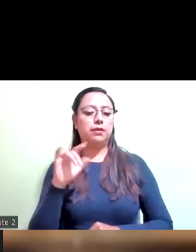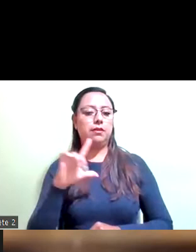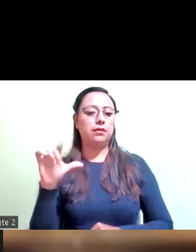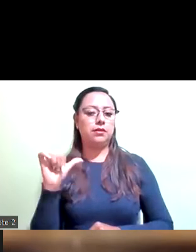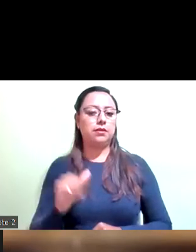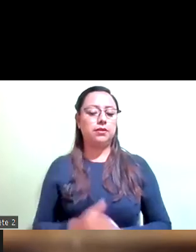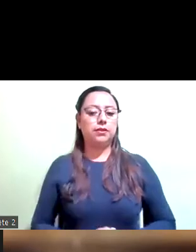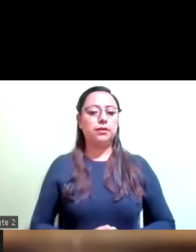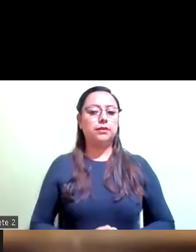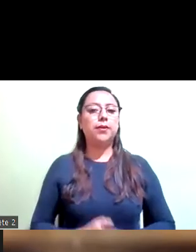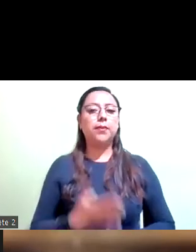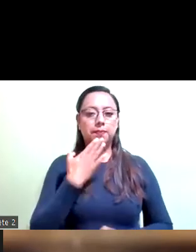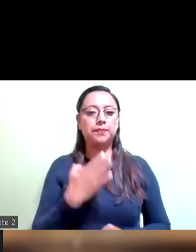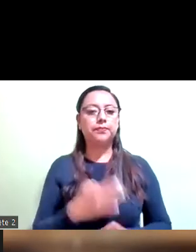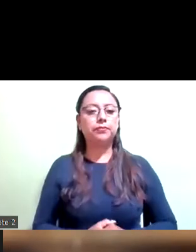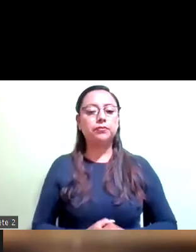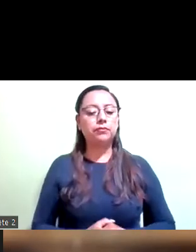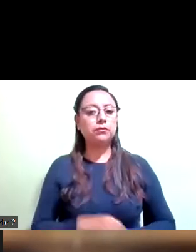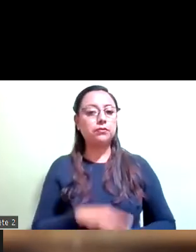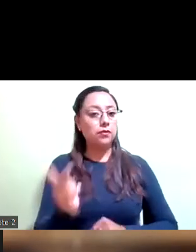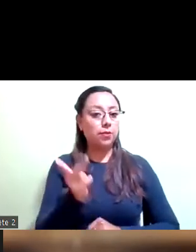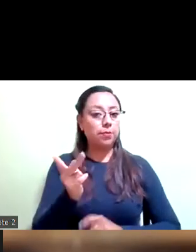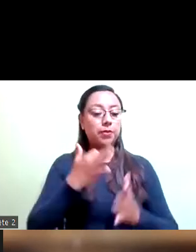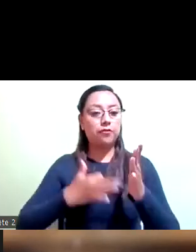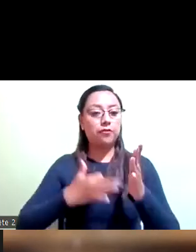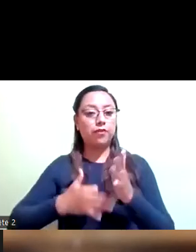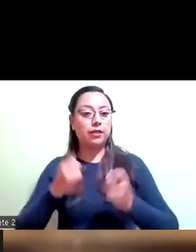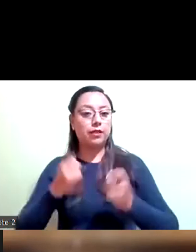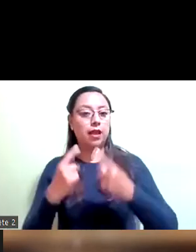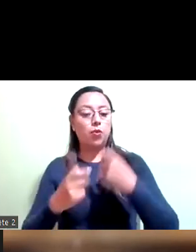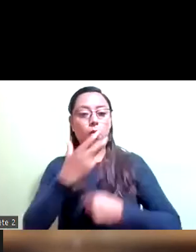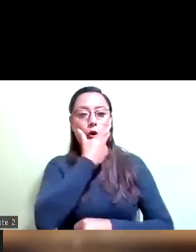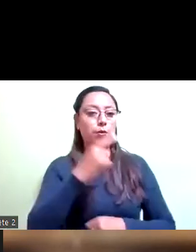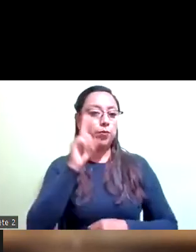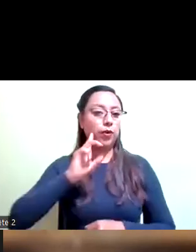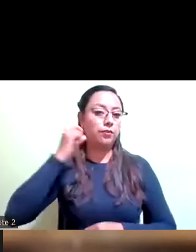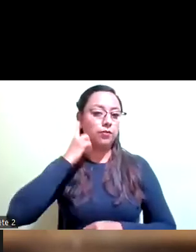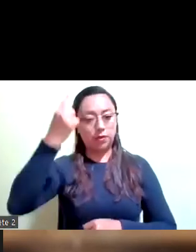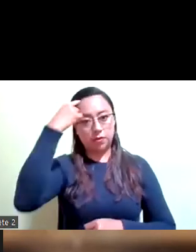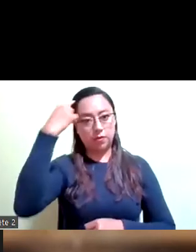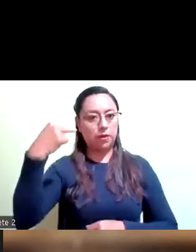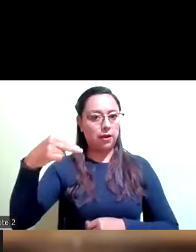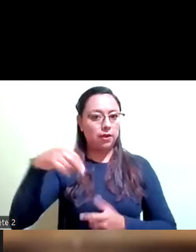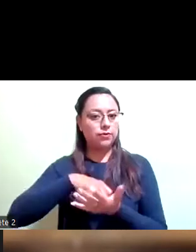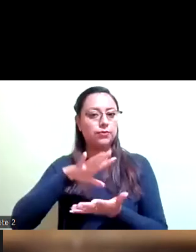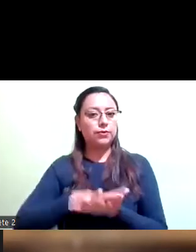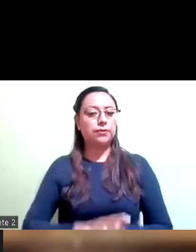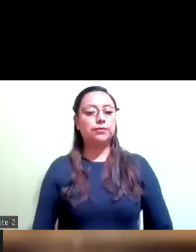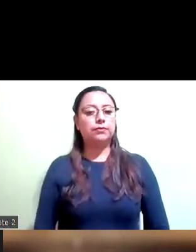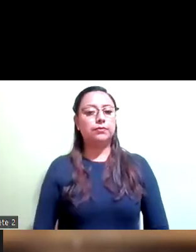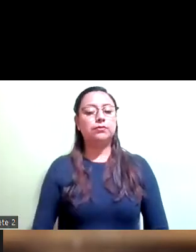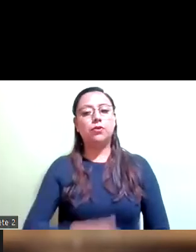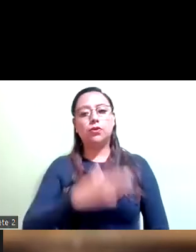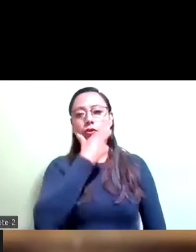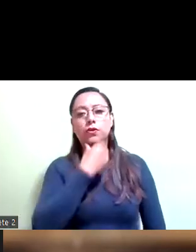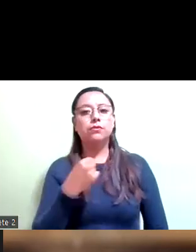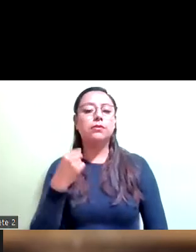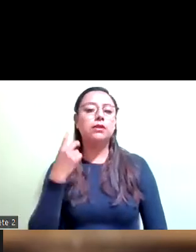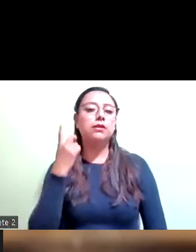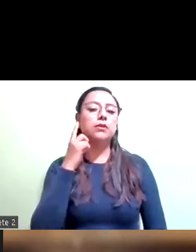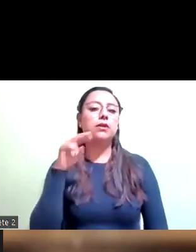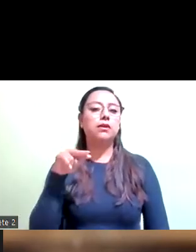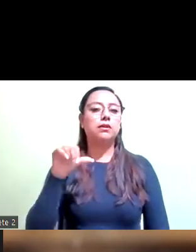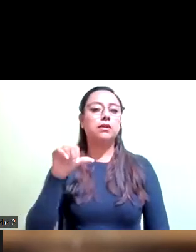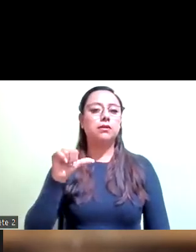Muy bien. ¿Falta alguna, diputado o diputado, de pasar lista de asistencia? Nazario Norberto Sánchez, presente.